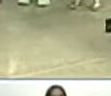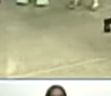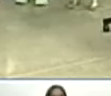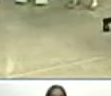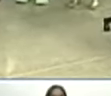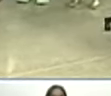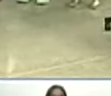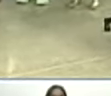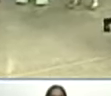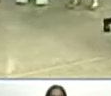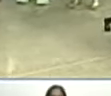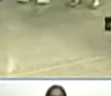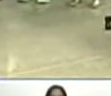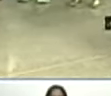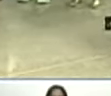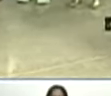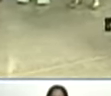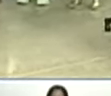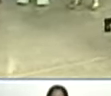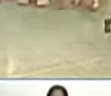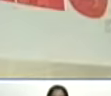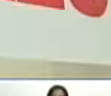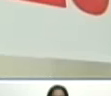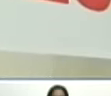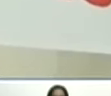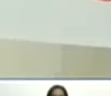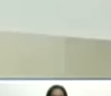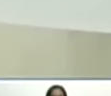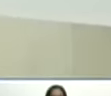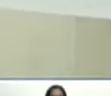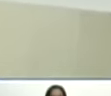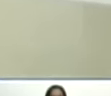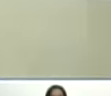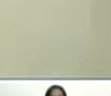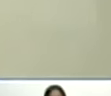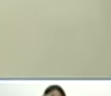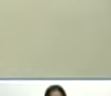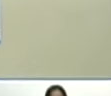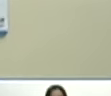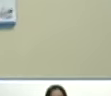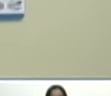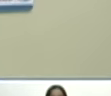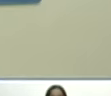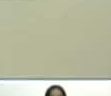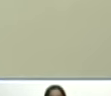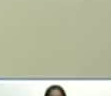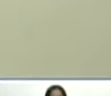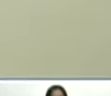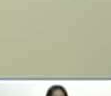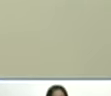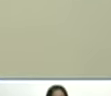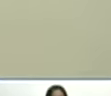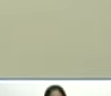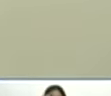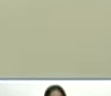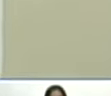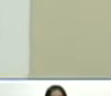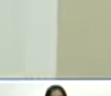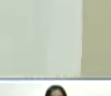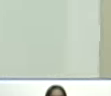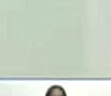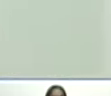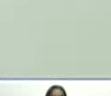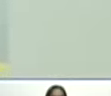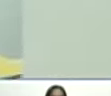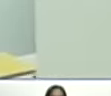verdad que lo agradezco sinceramente porque nosotros somos hombres del pueblo gente del pueblo y por eso es que estamos